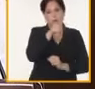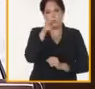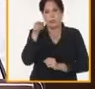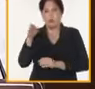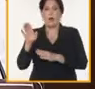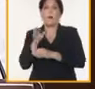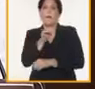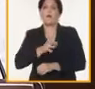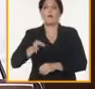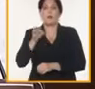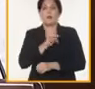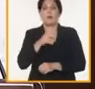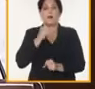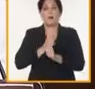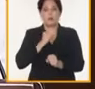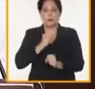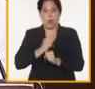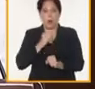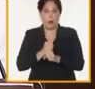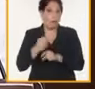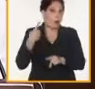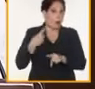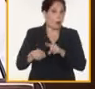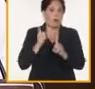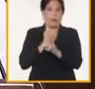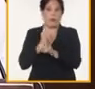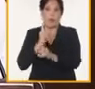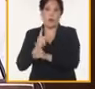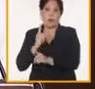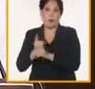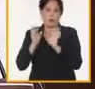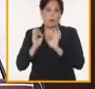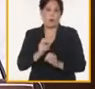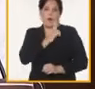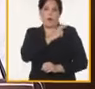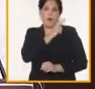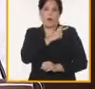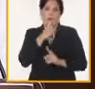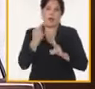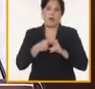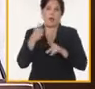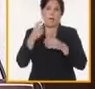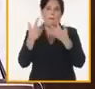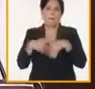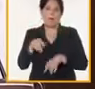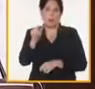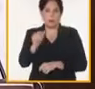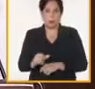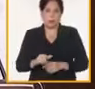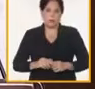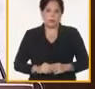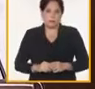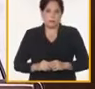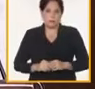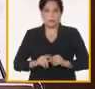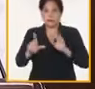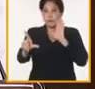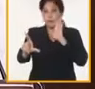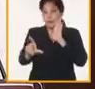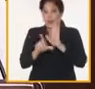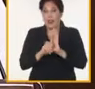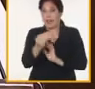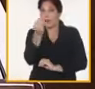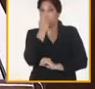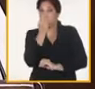municipios y centros de trabajo, así como los encuentros realizados con dirigentes y productores. La Ley de